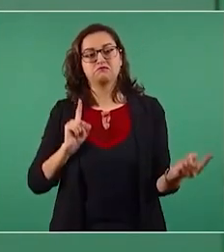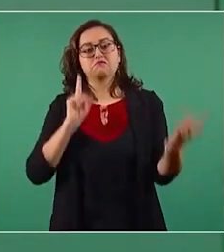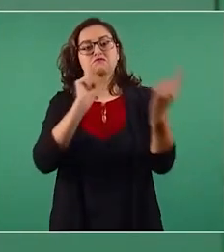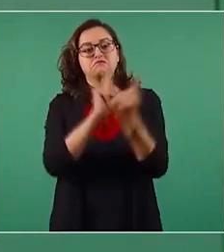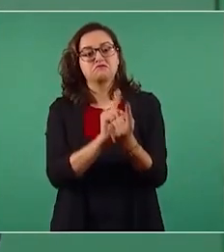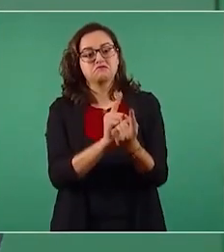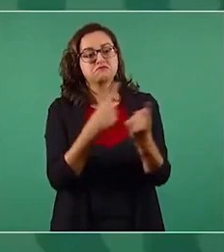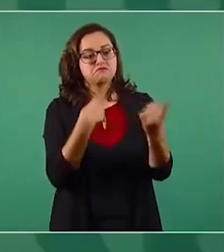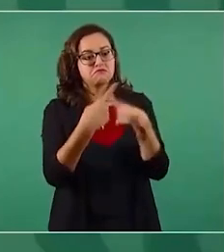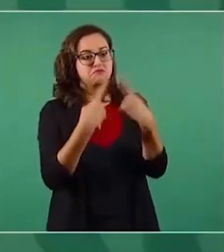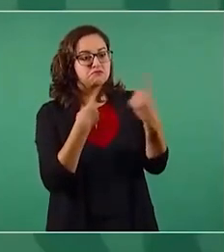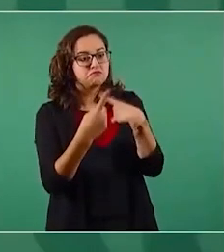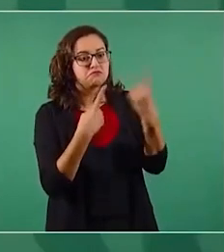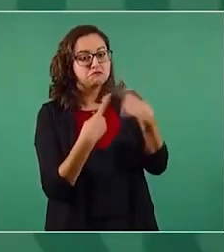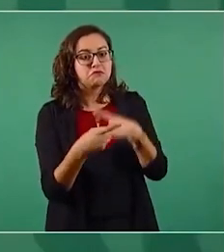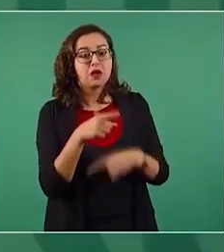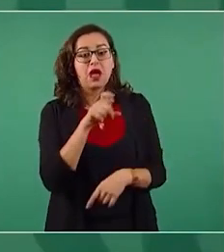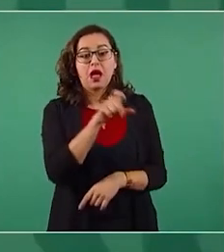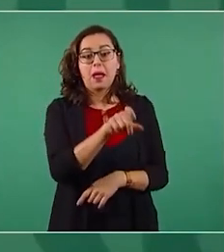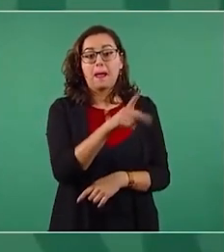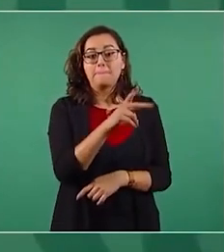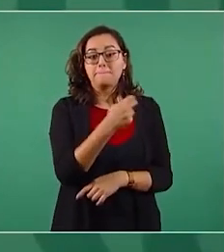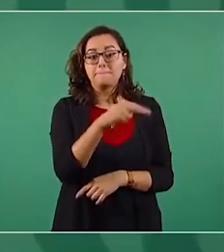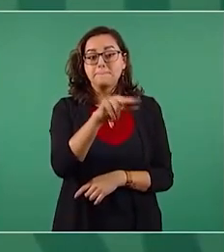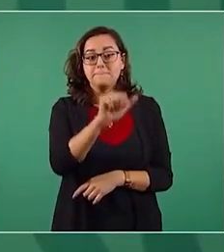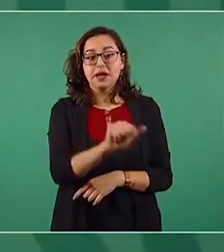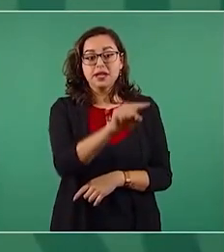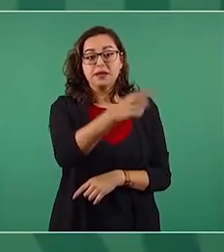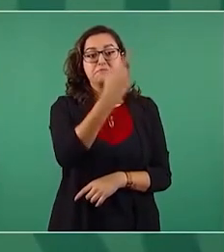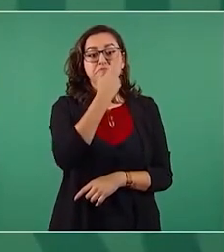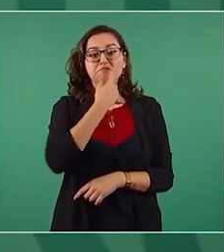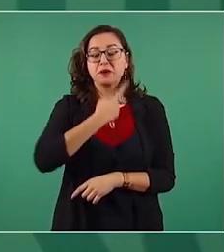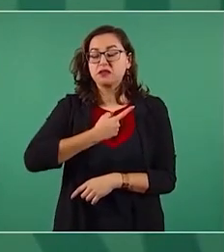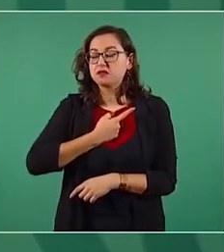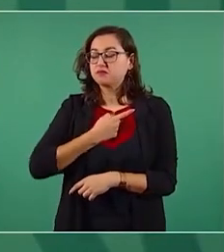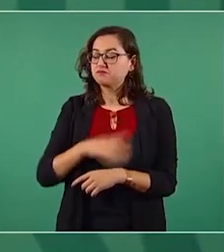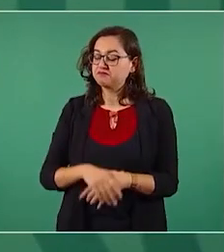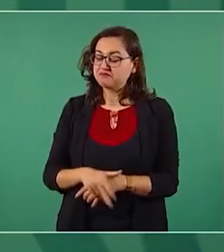me dijo que se sentía traicionado